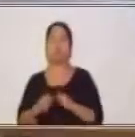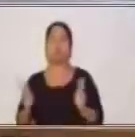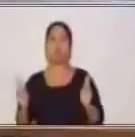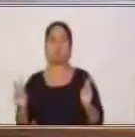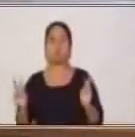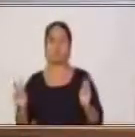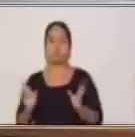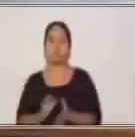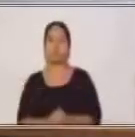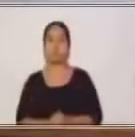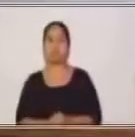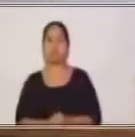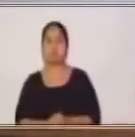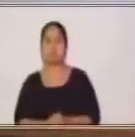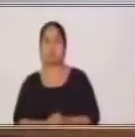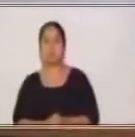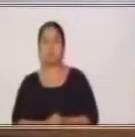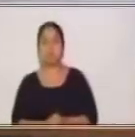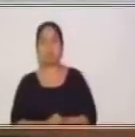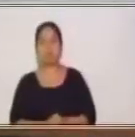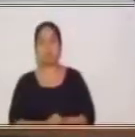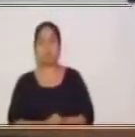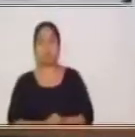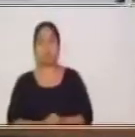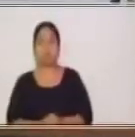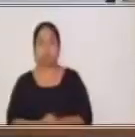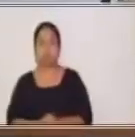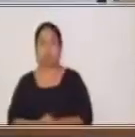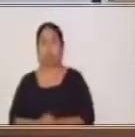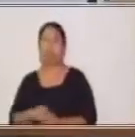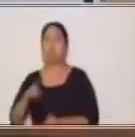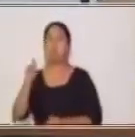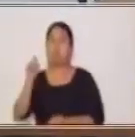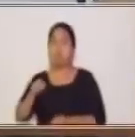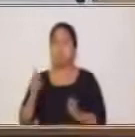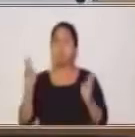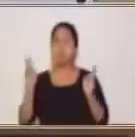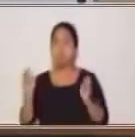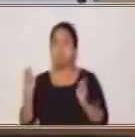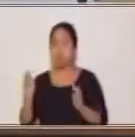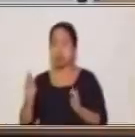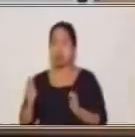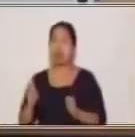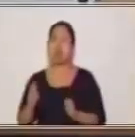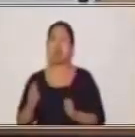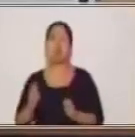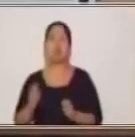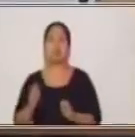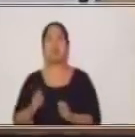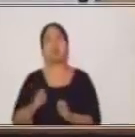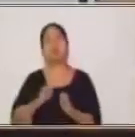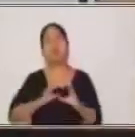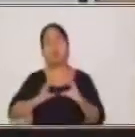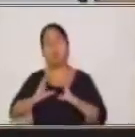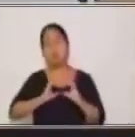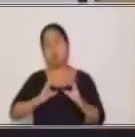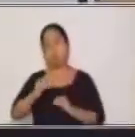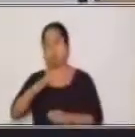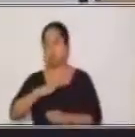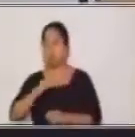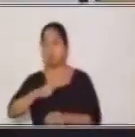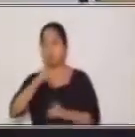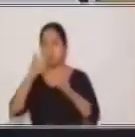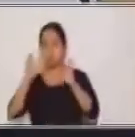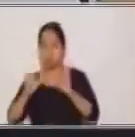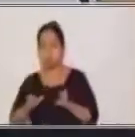que en algún momento tiene que ver con la comunicación que tenemos con otras personas y vamos a